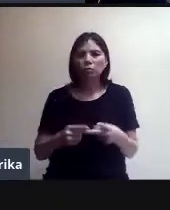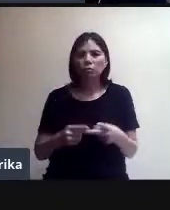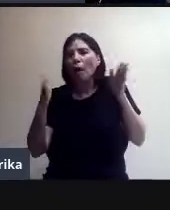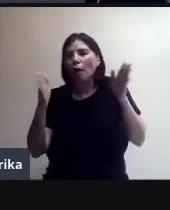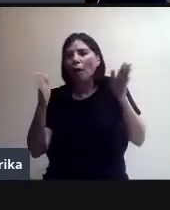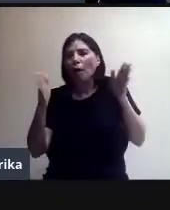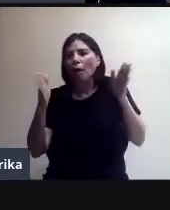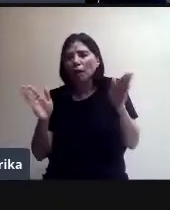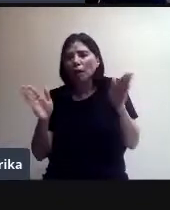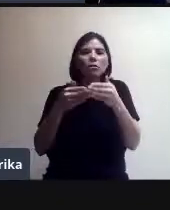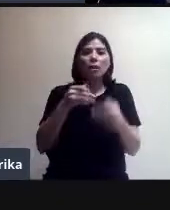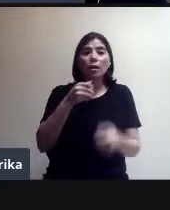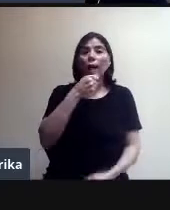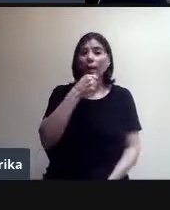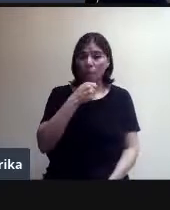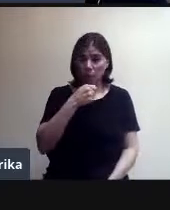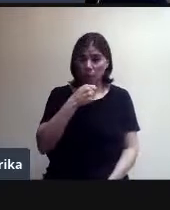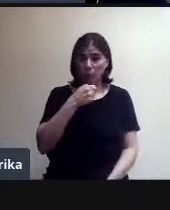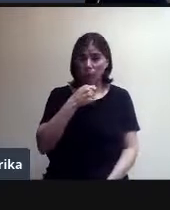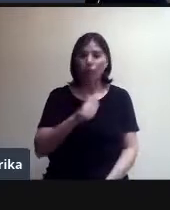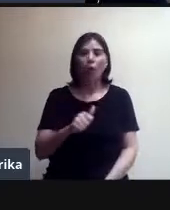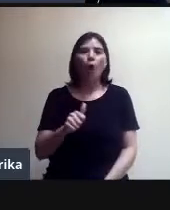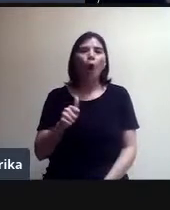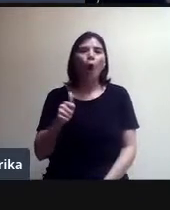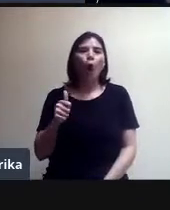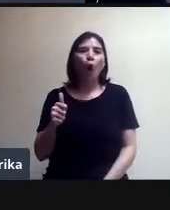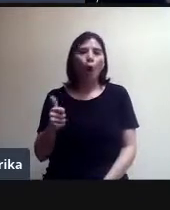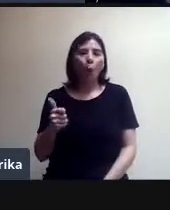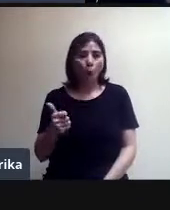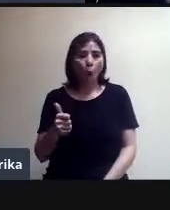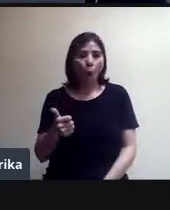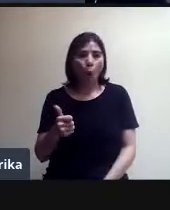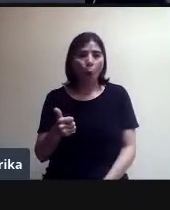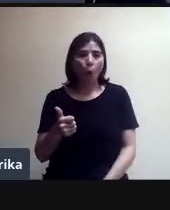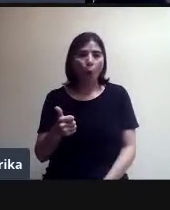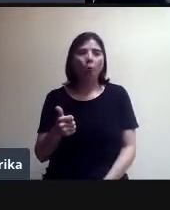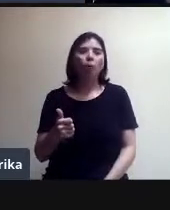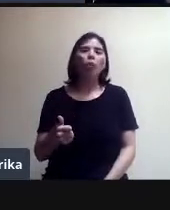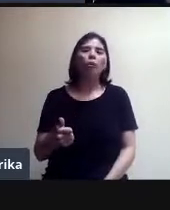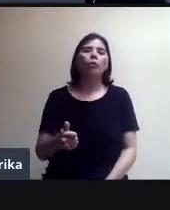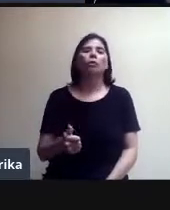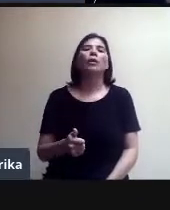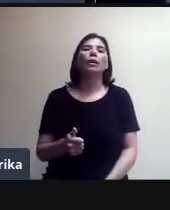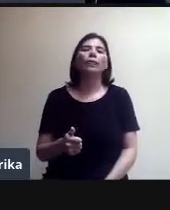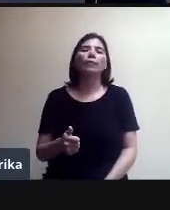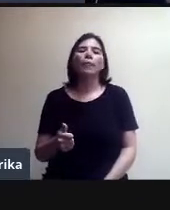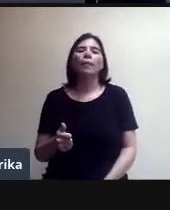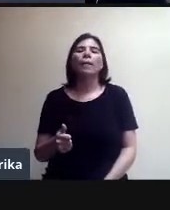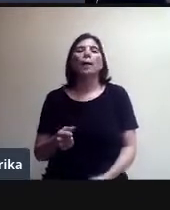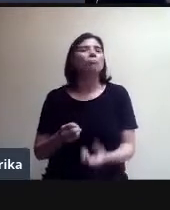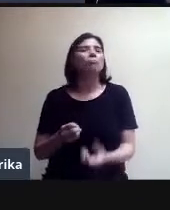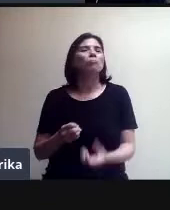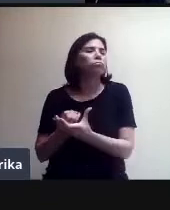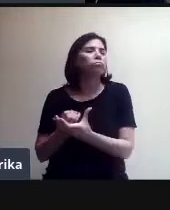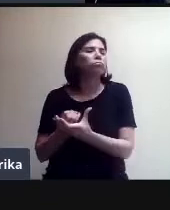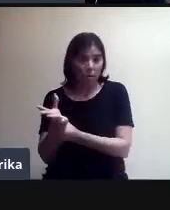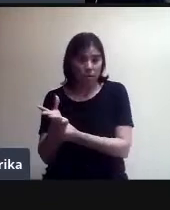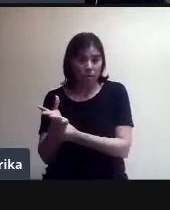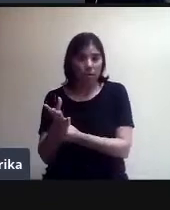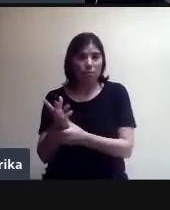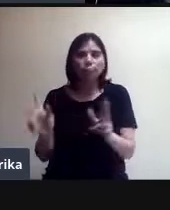Y esta opción es para salir de la reunión. Entonces, si de casualidad, le damos clic ahí, estamos en la videollamada.